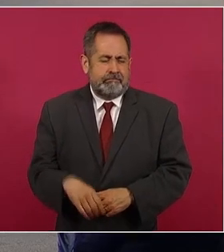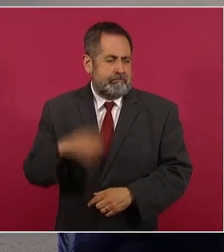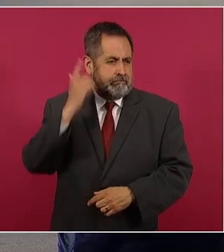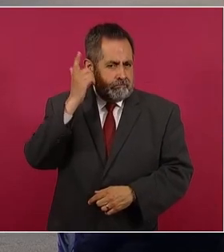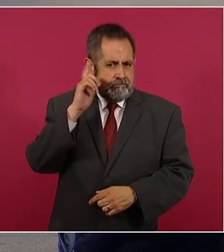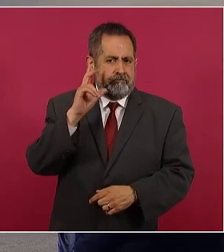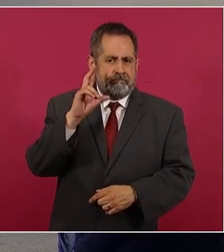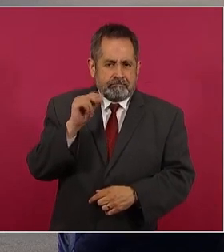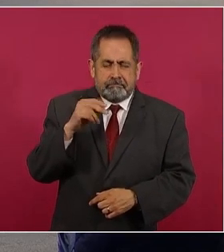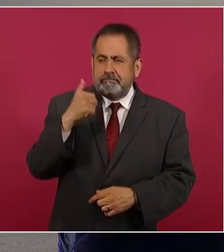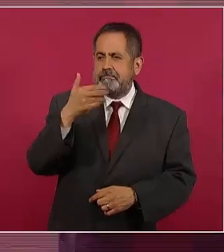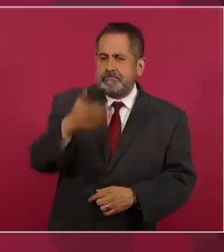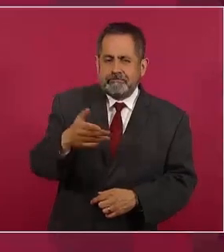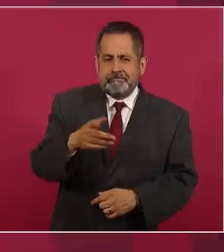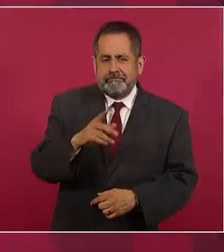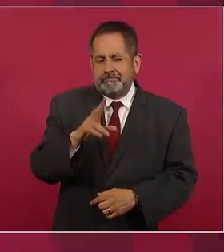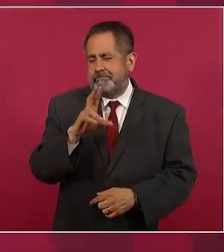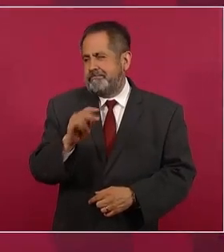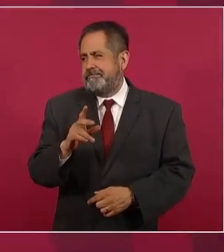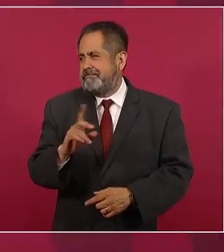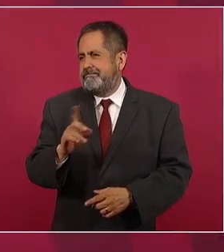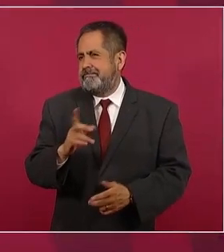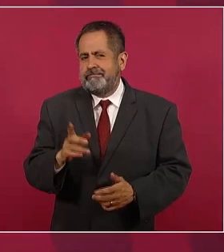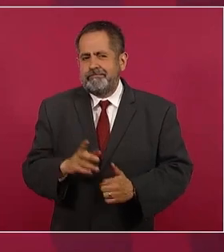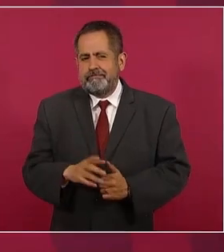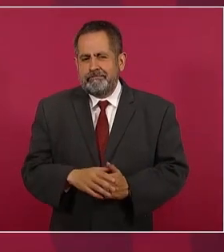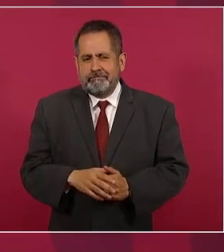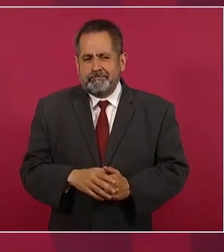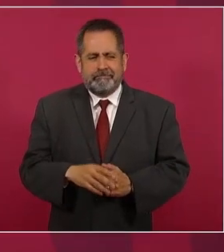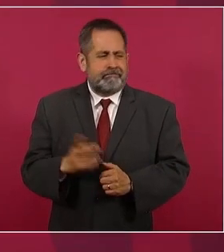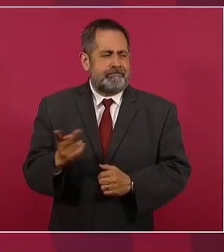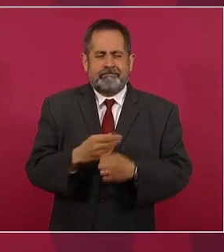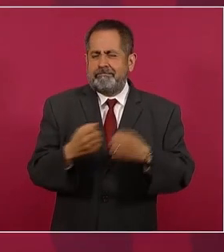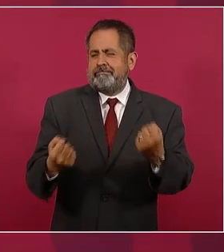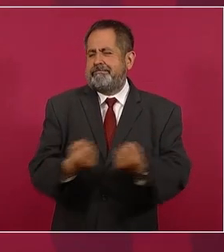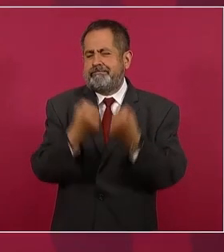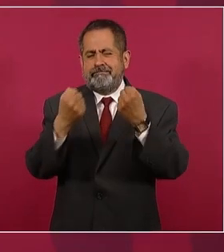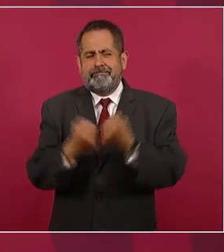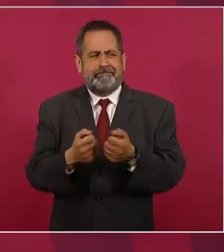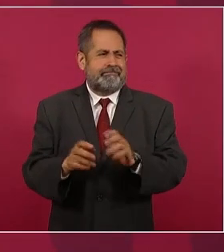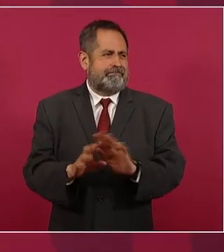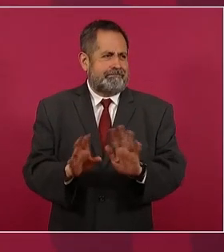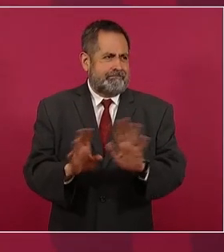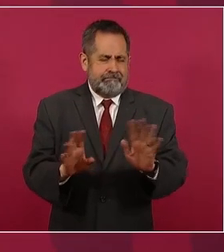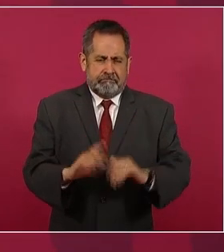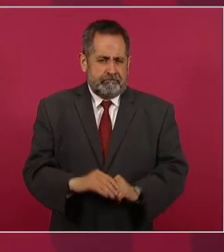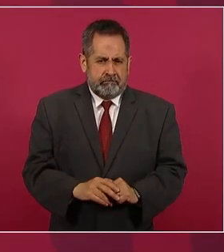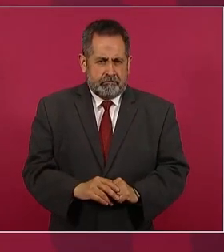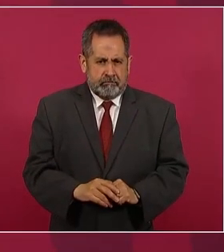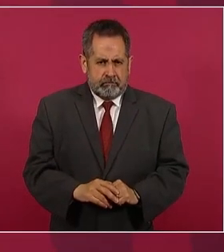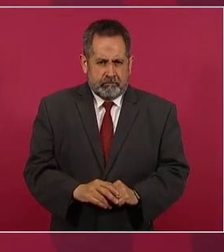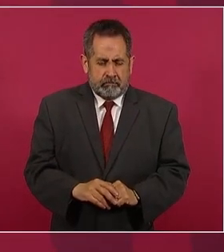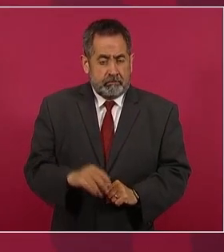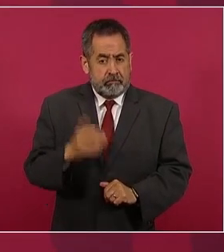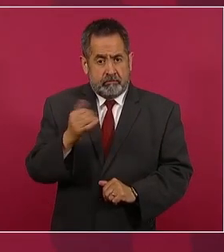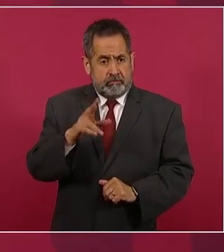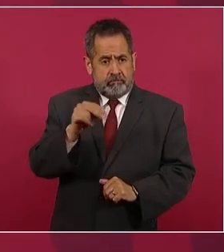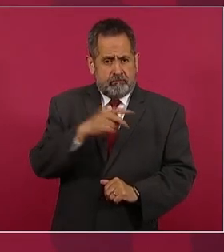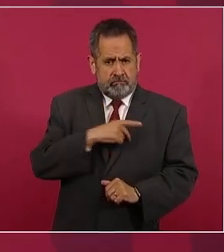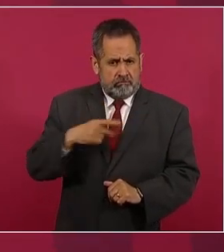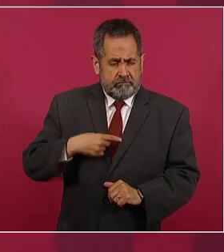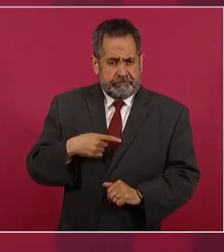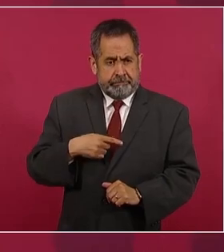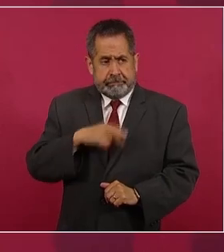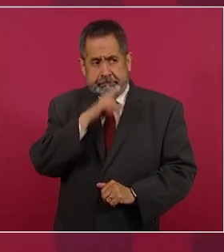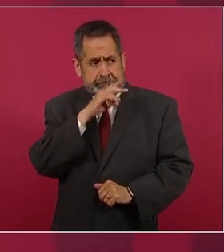confrontación. Y tampoco tenerle miedo a lo